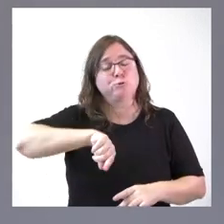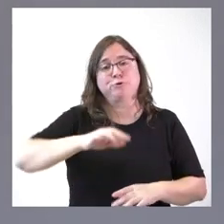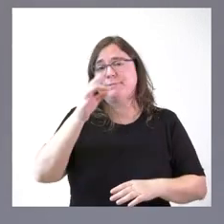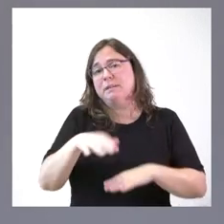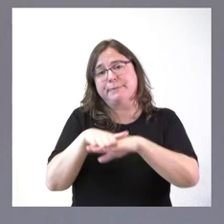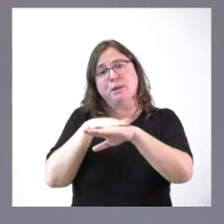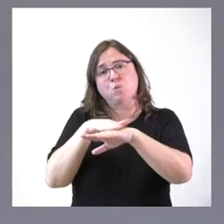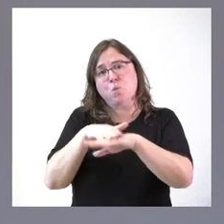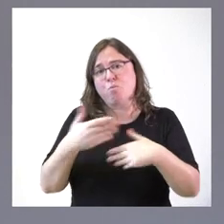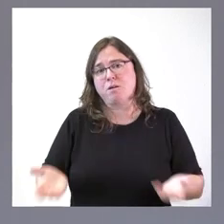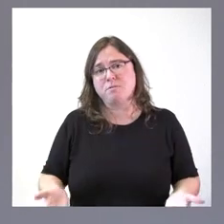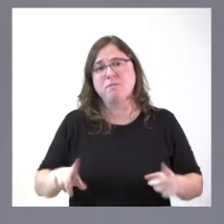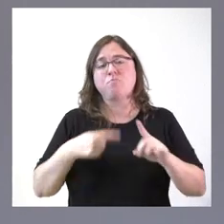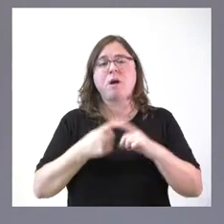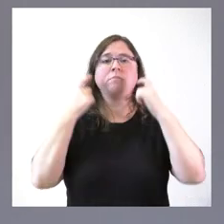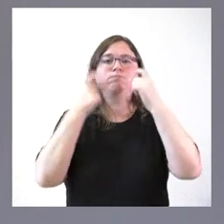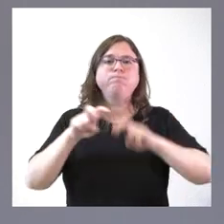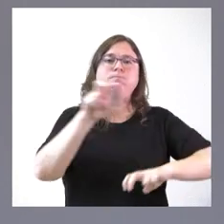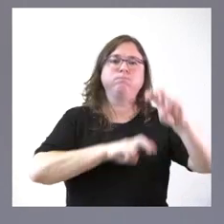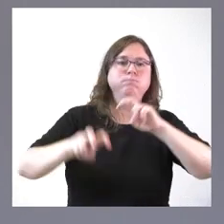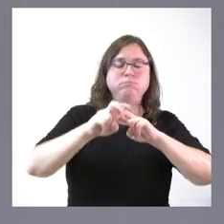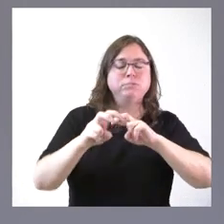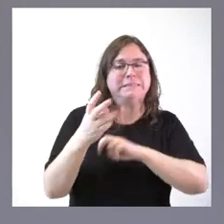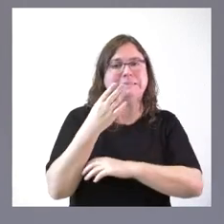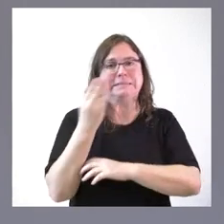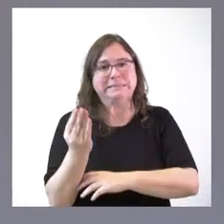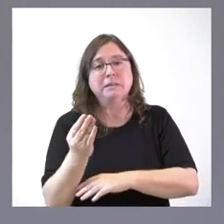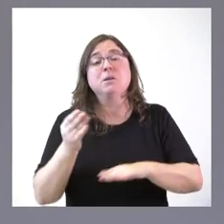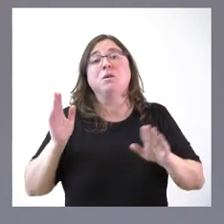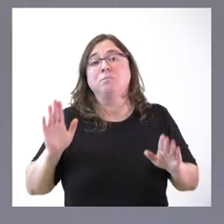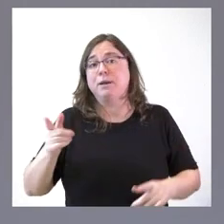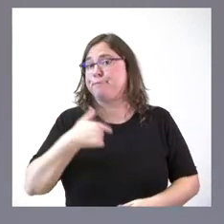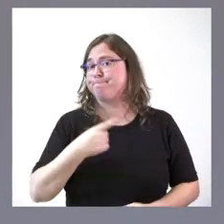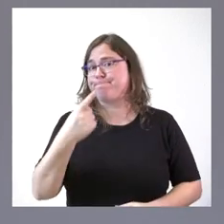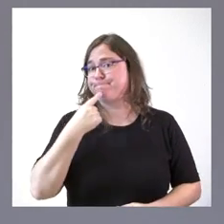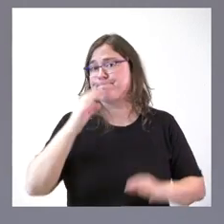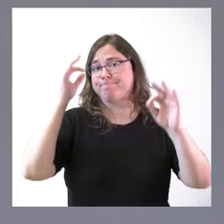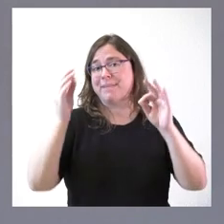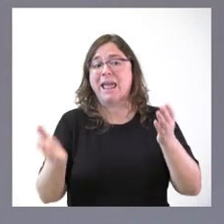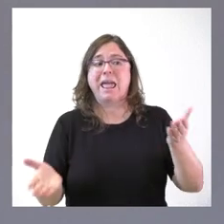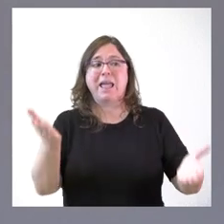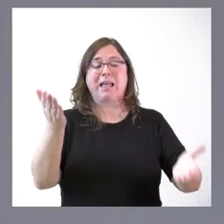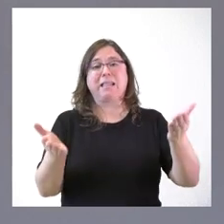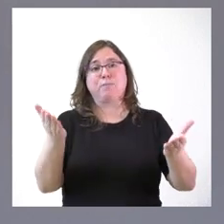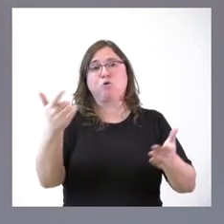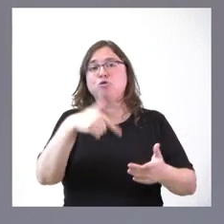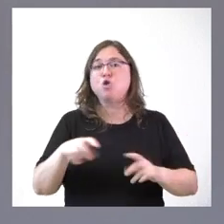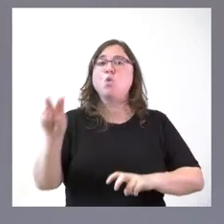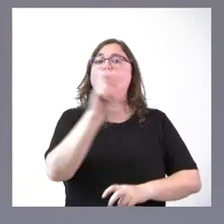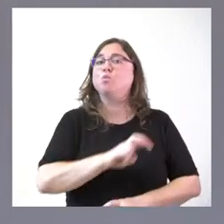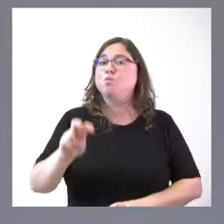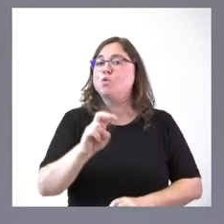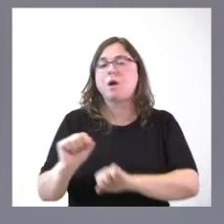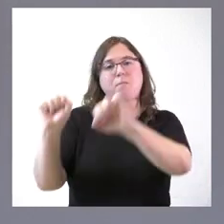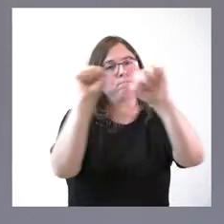disculpas e intentamos buscar la máxima comprensión, pero también poner de manifiesto que en ese punto de equilibrio estamos buscando un bien mayor, que es la